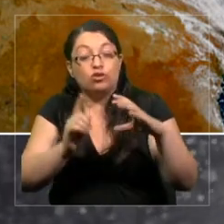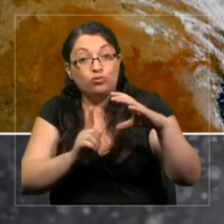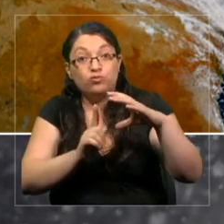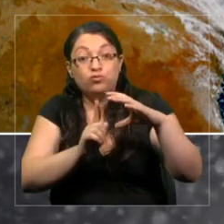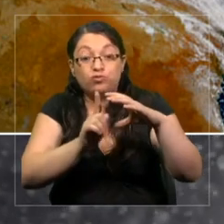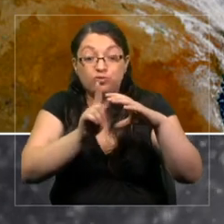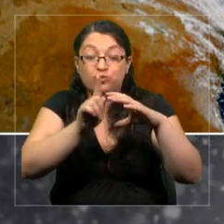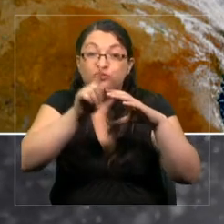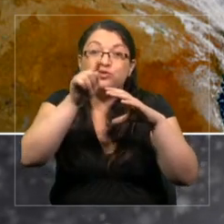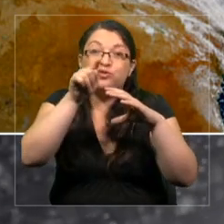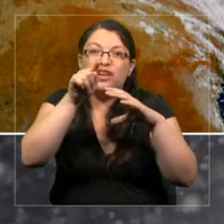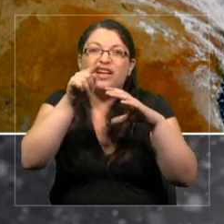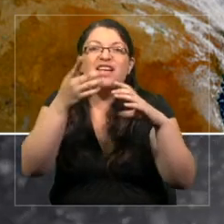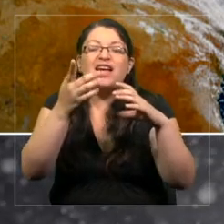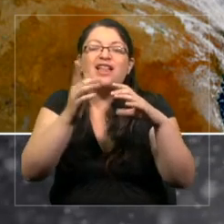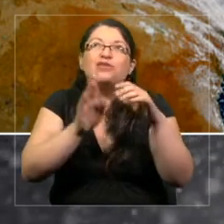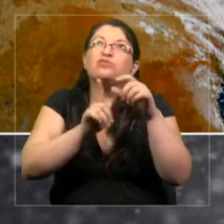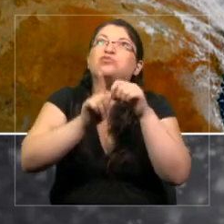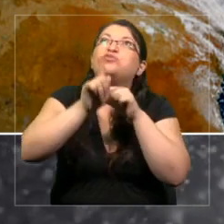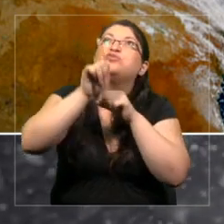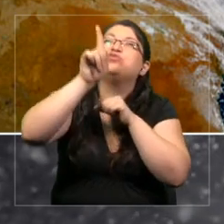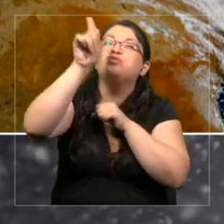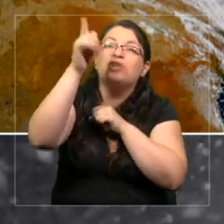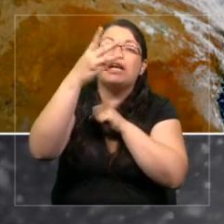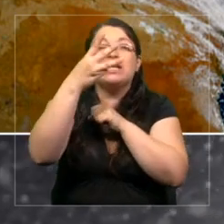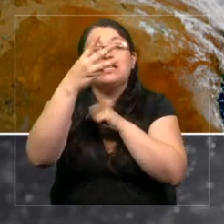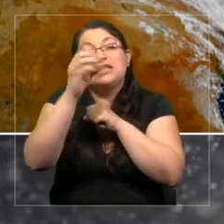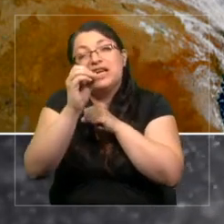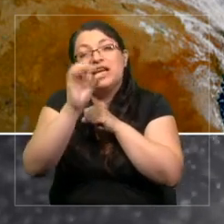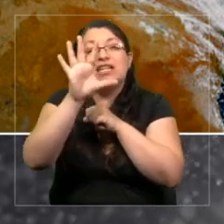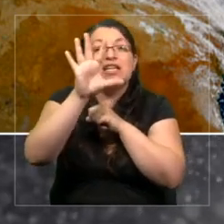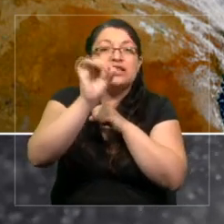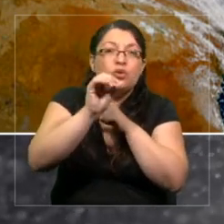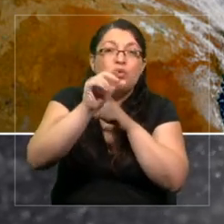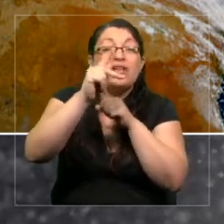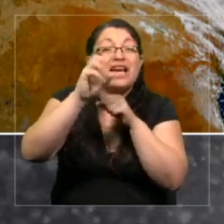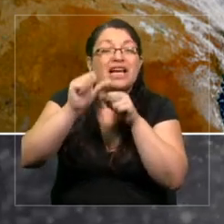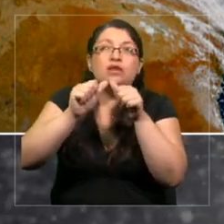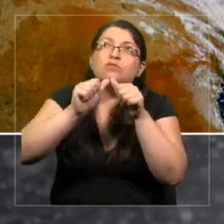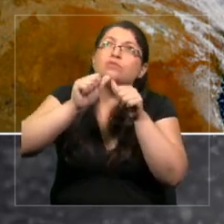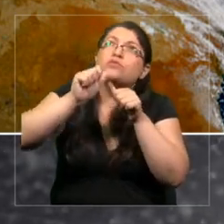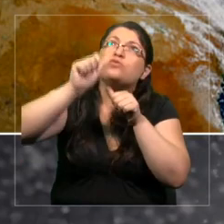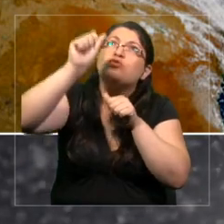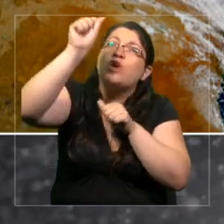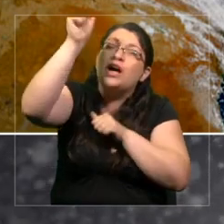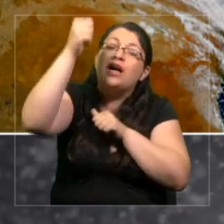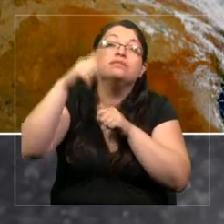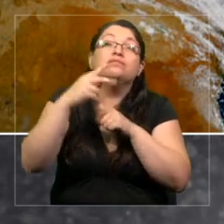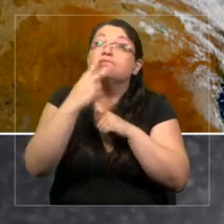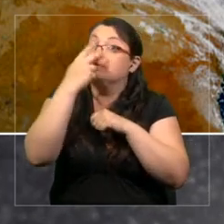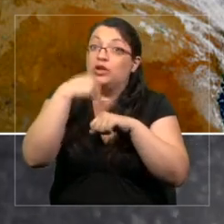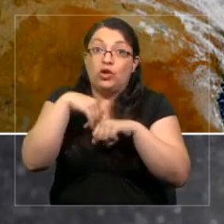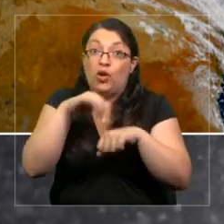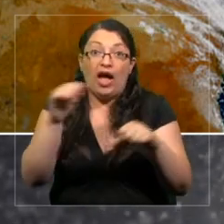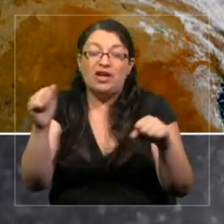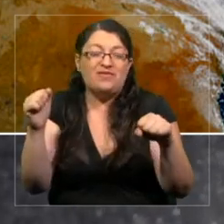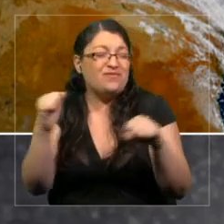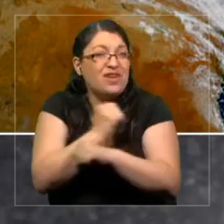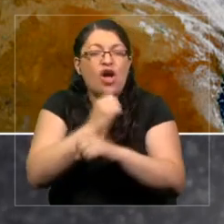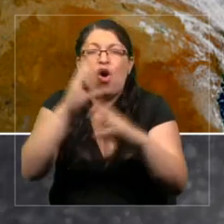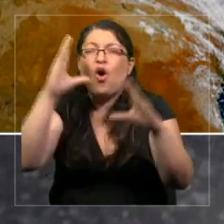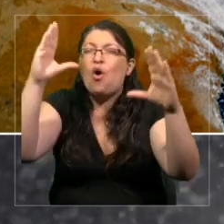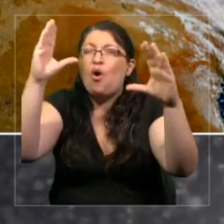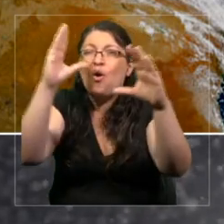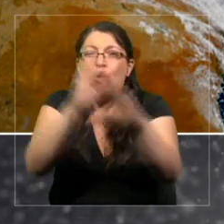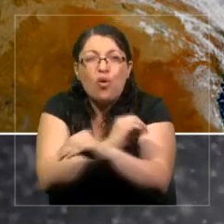al cielo, 30, 50 kilómetros estamos sin oxígeno, estamos en el frío, estamos en la oscuridad, creo